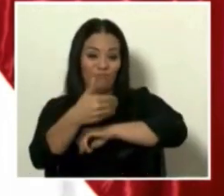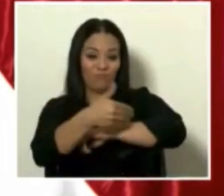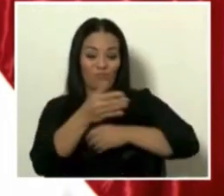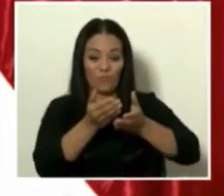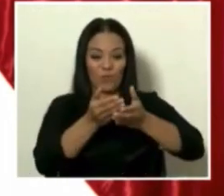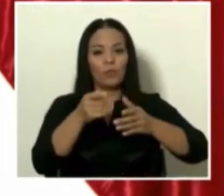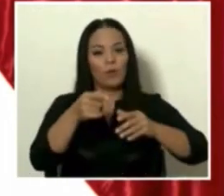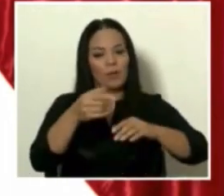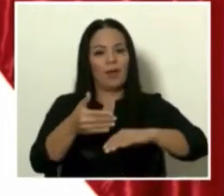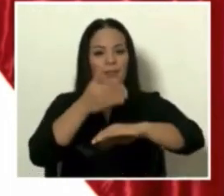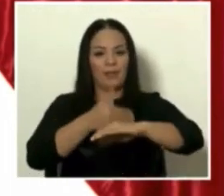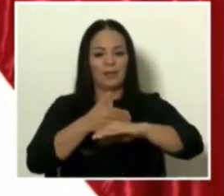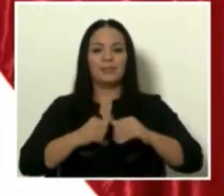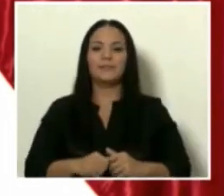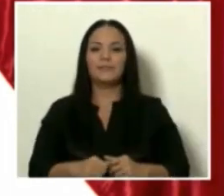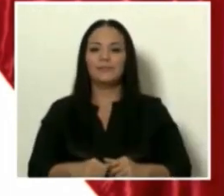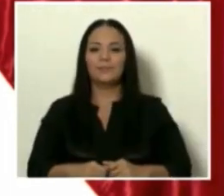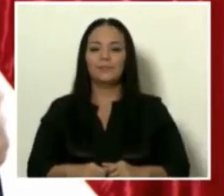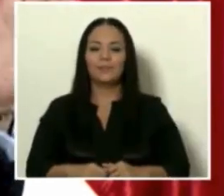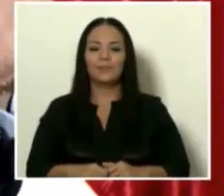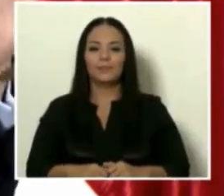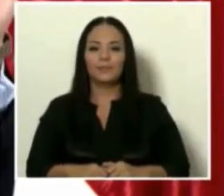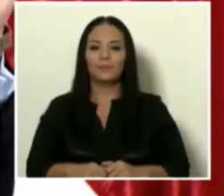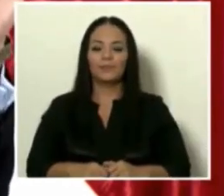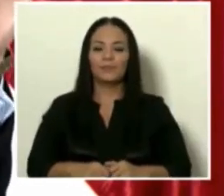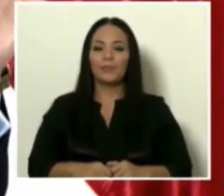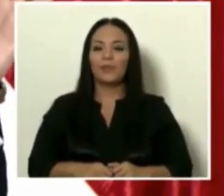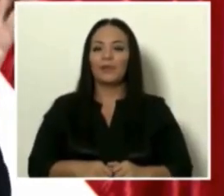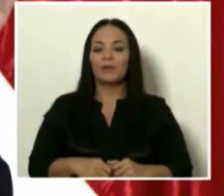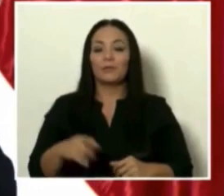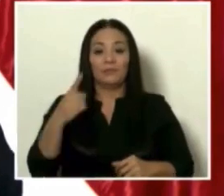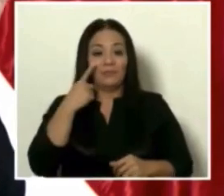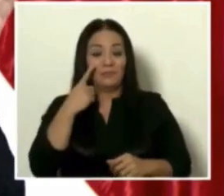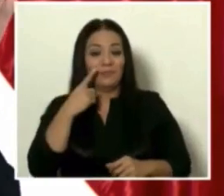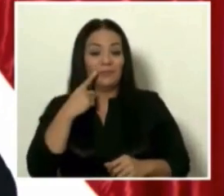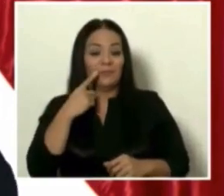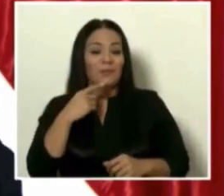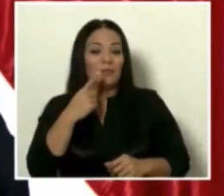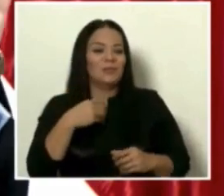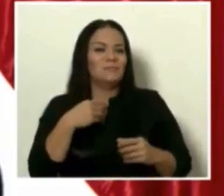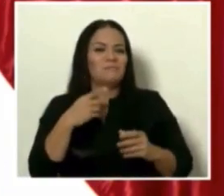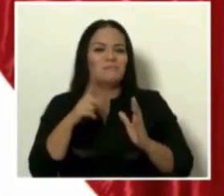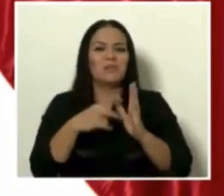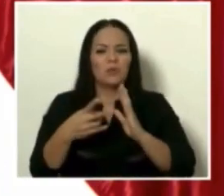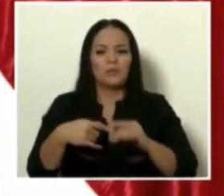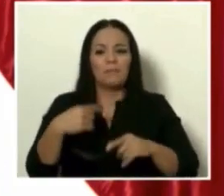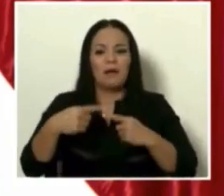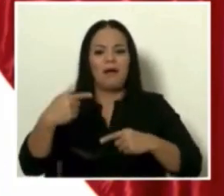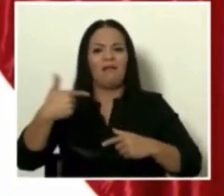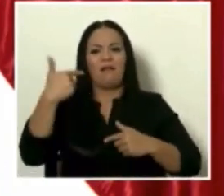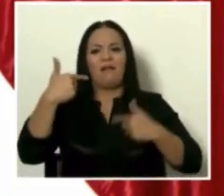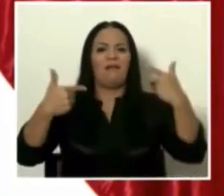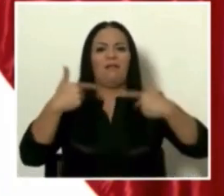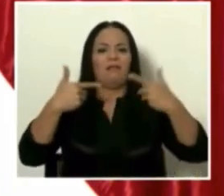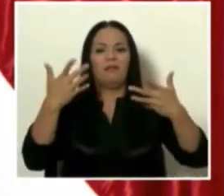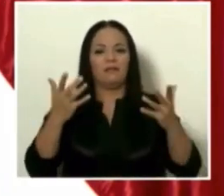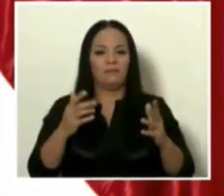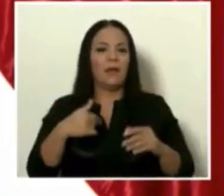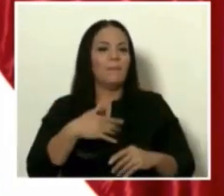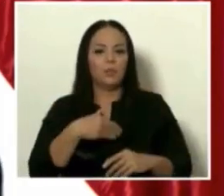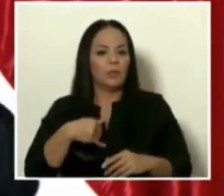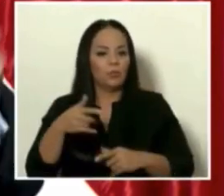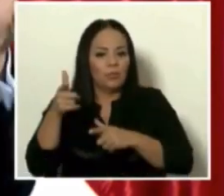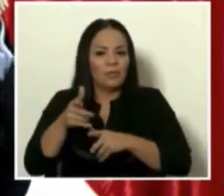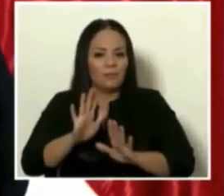oyeron al ministro Torres decir, y nos mandaron a decir mil cosas que nos iban a avaliar, etc. A mí no me gustan las armas,